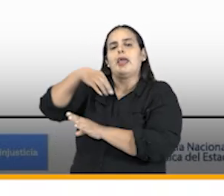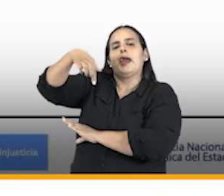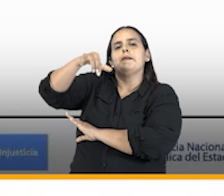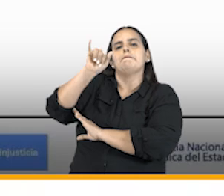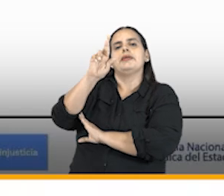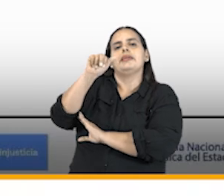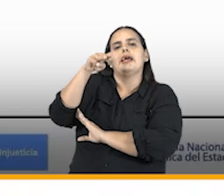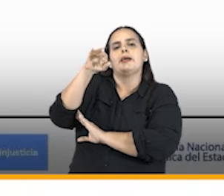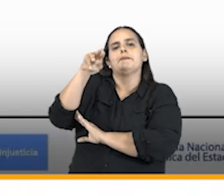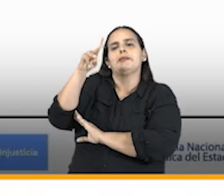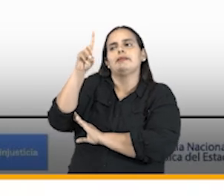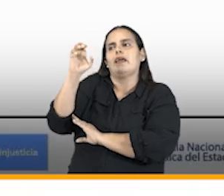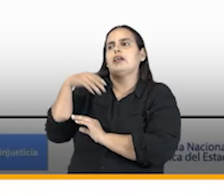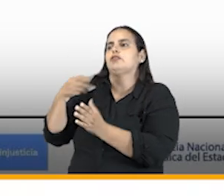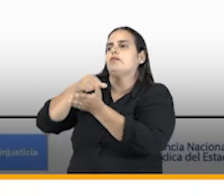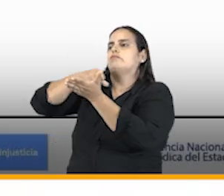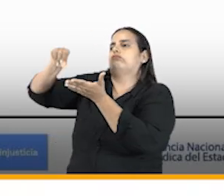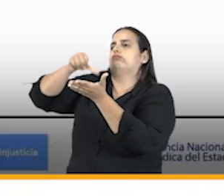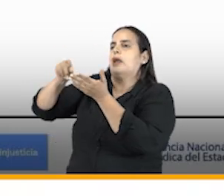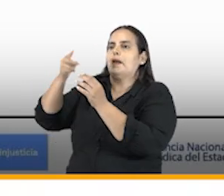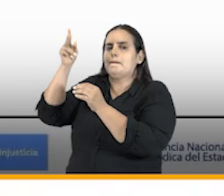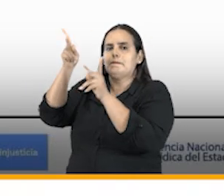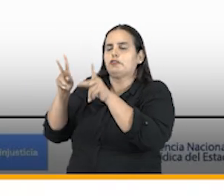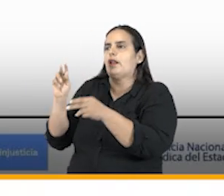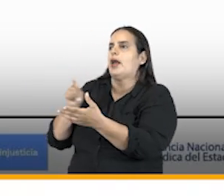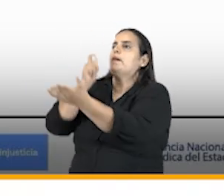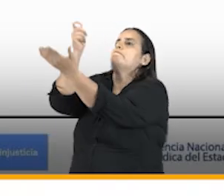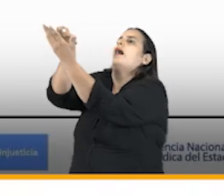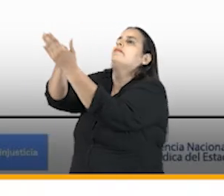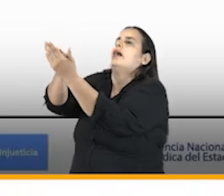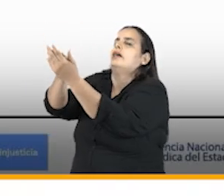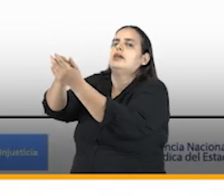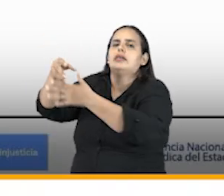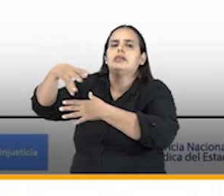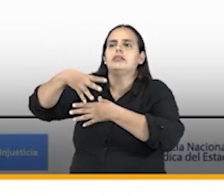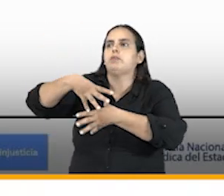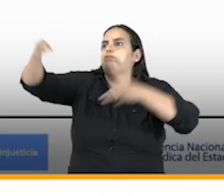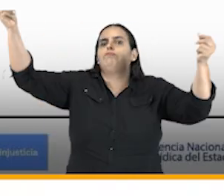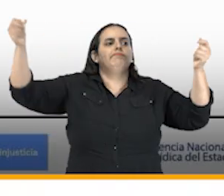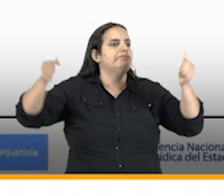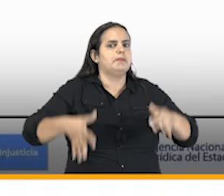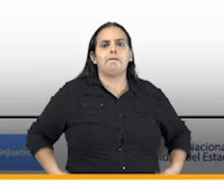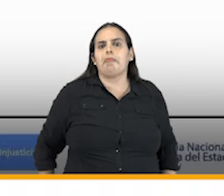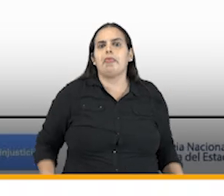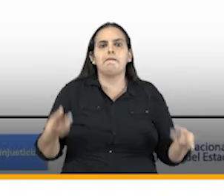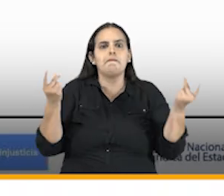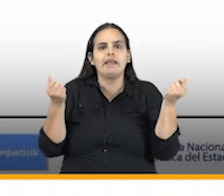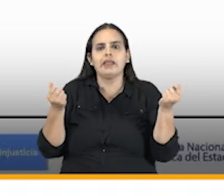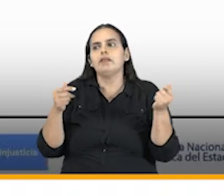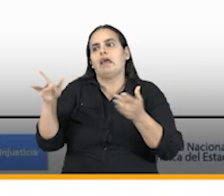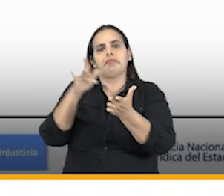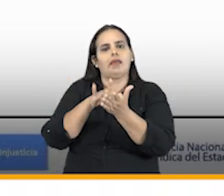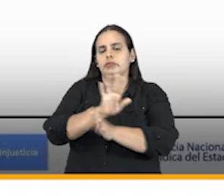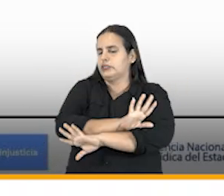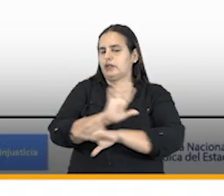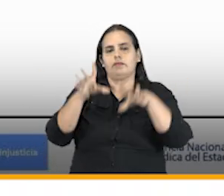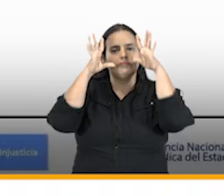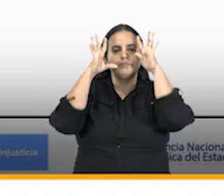inversionistas que equivocadamente los invirtieron allí que tenían las pretensiones de 1.1 billones de pesos